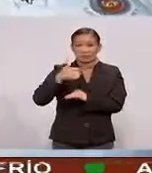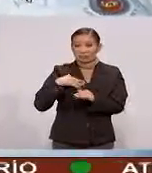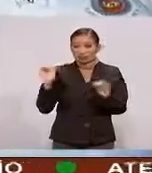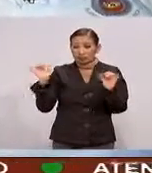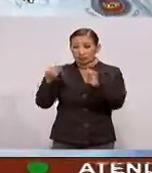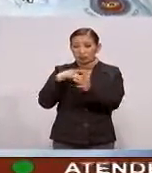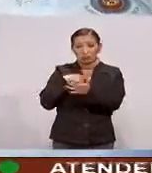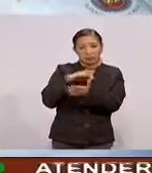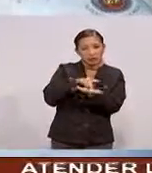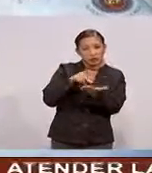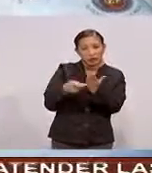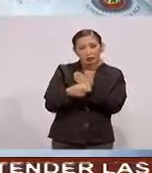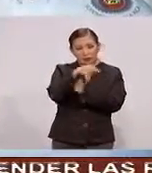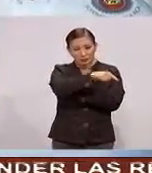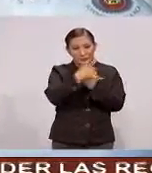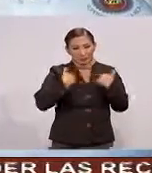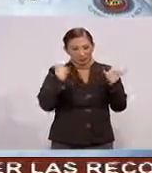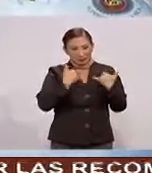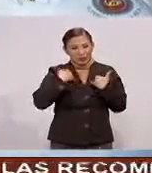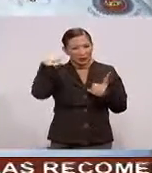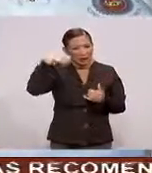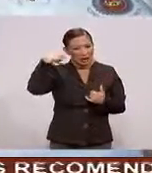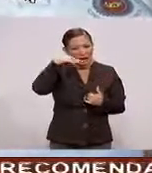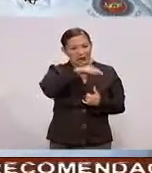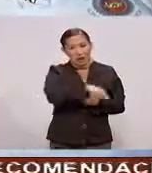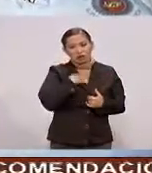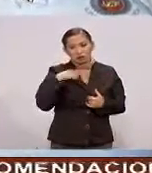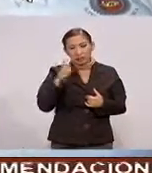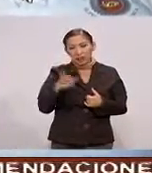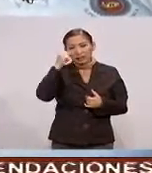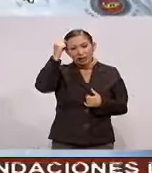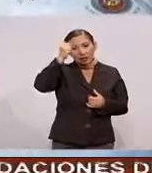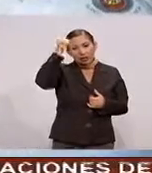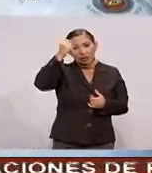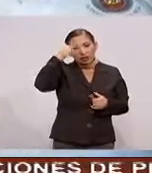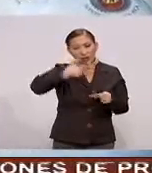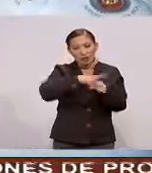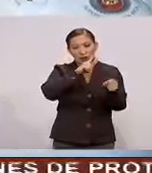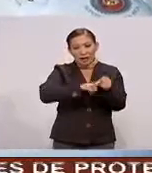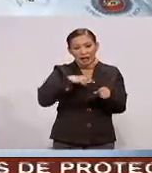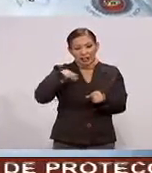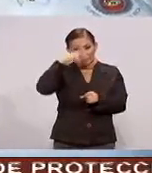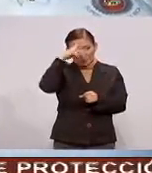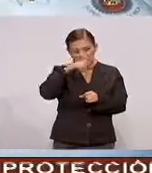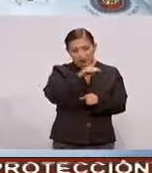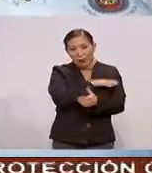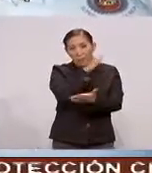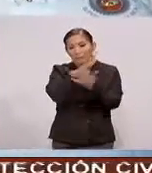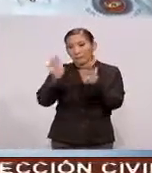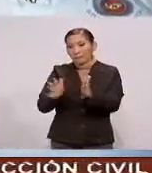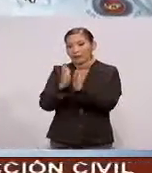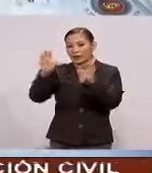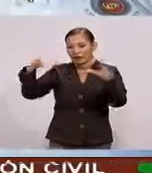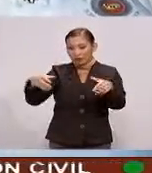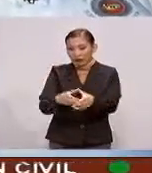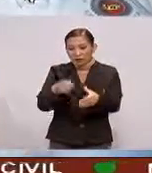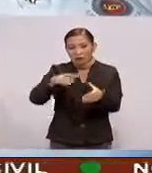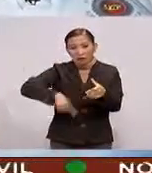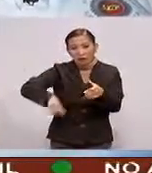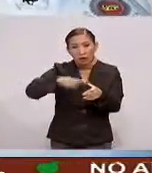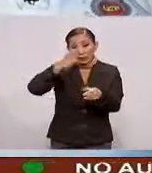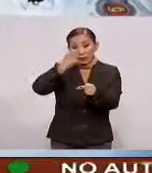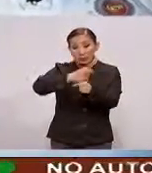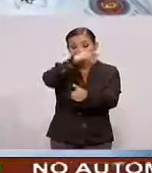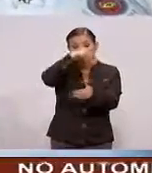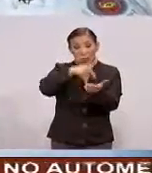Del Tecnológico de Poza Rica Pertenecientes Al Tecnológico Nacional De México Participaron En la categoría De microsumo Donde obtuvieron El